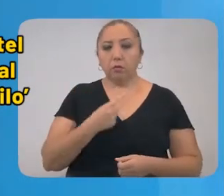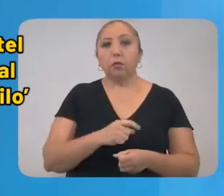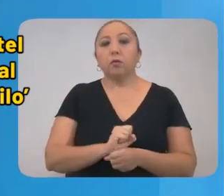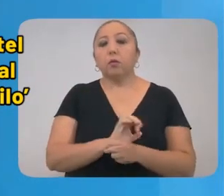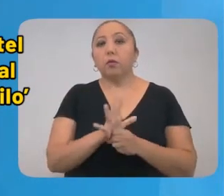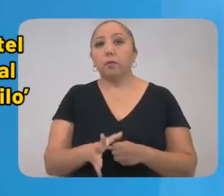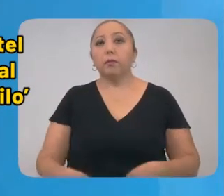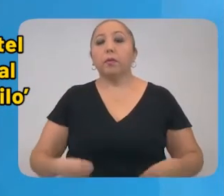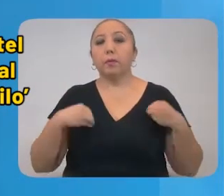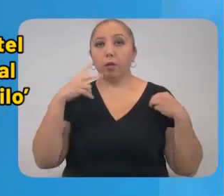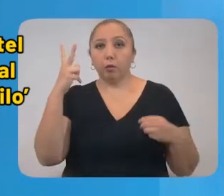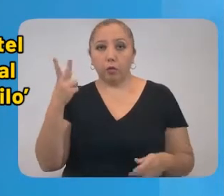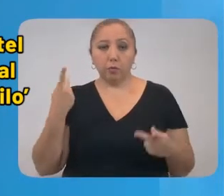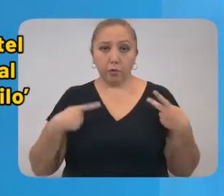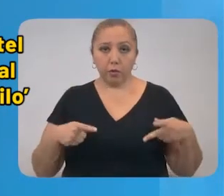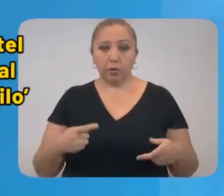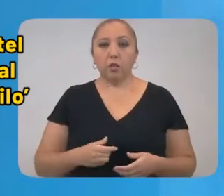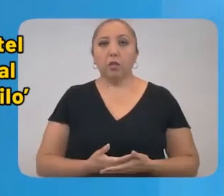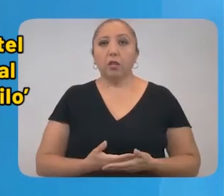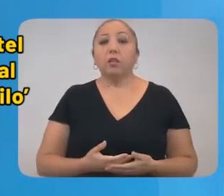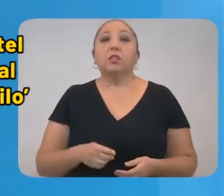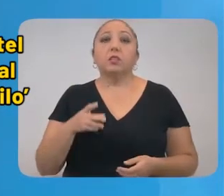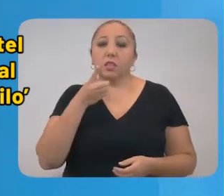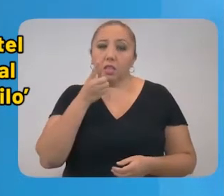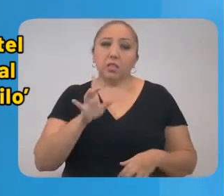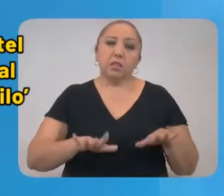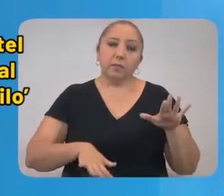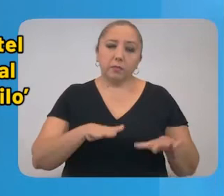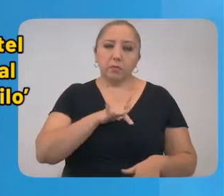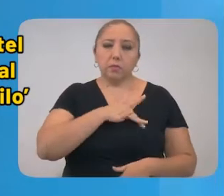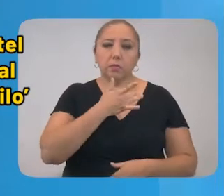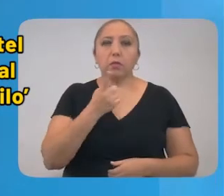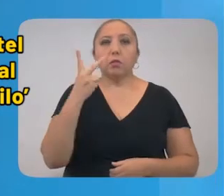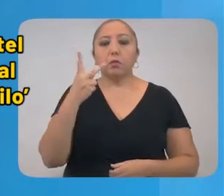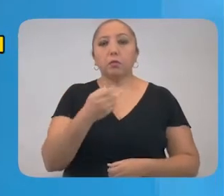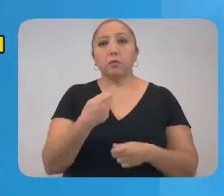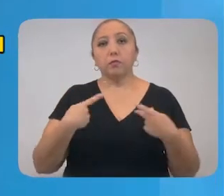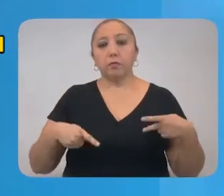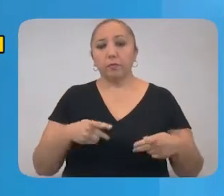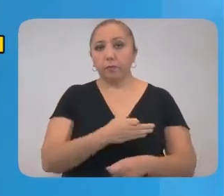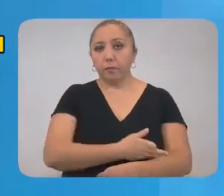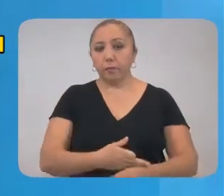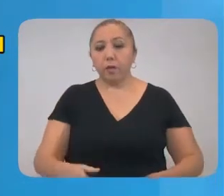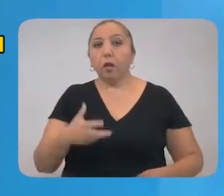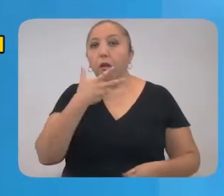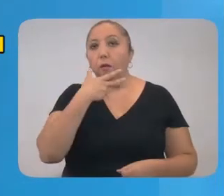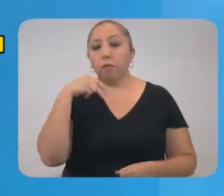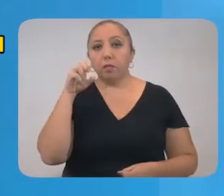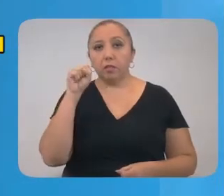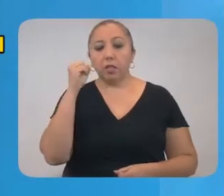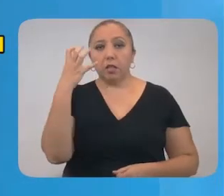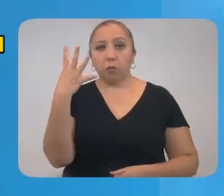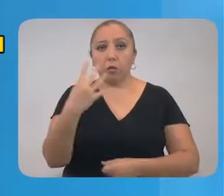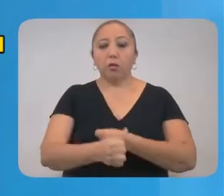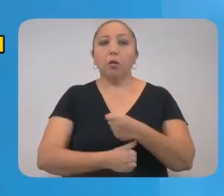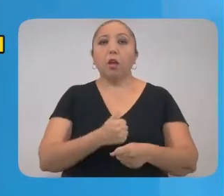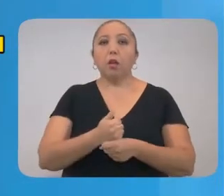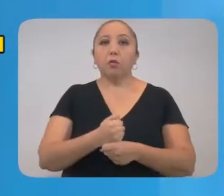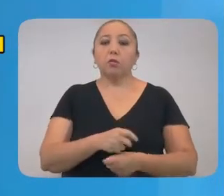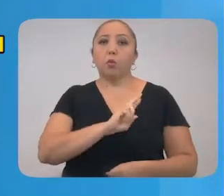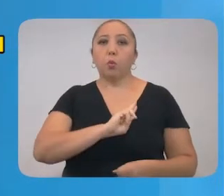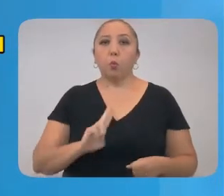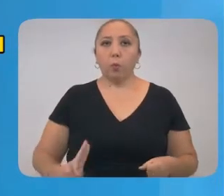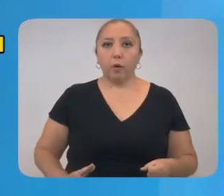Convivía con 2 contactos, los cuales han presentado síntomas leves. Hombre de 64 años de Humán, con